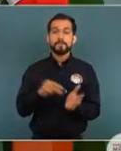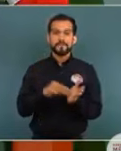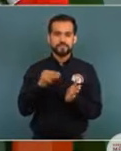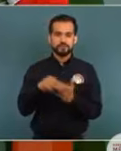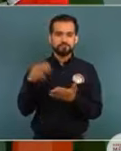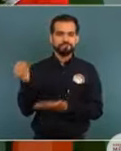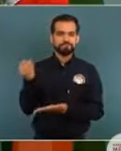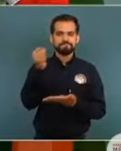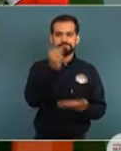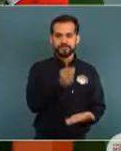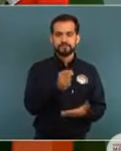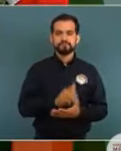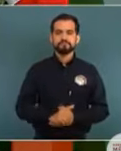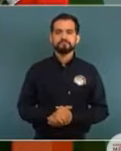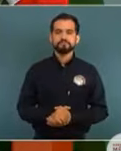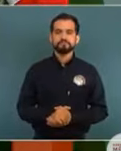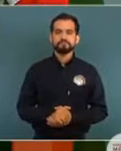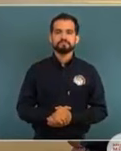millones de pesos.